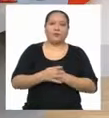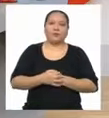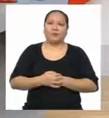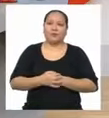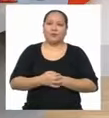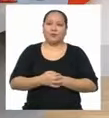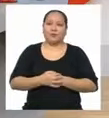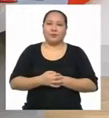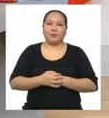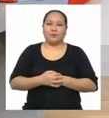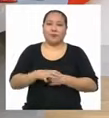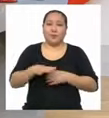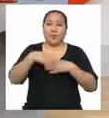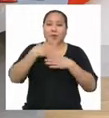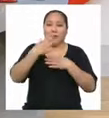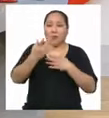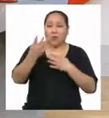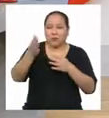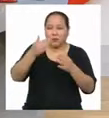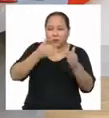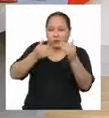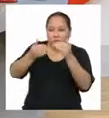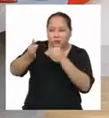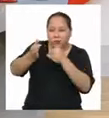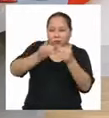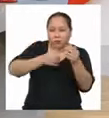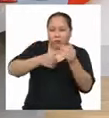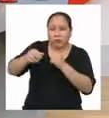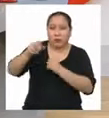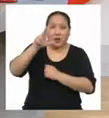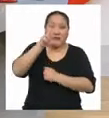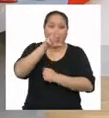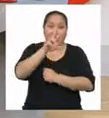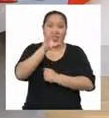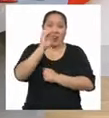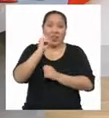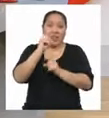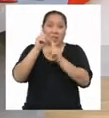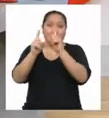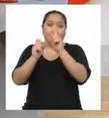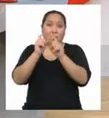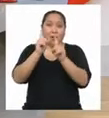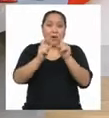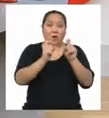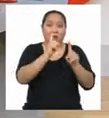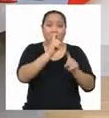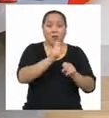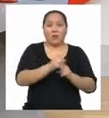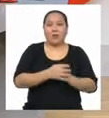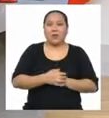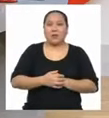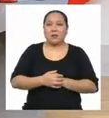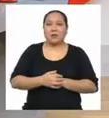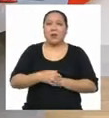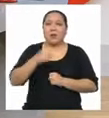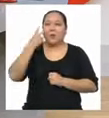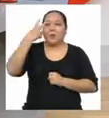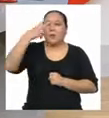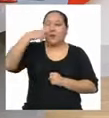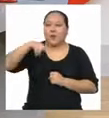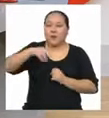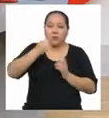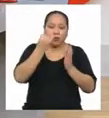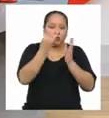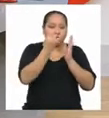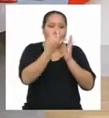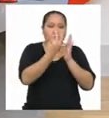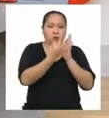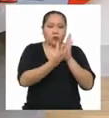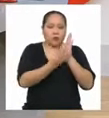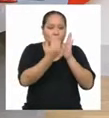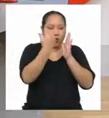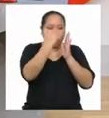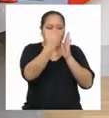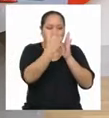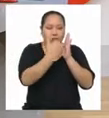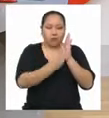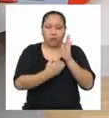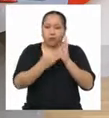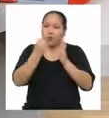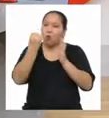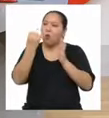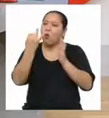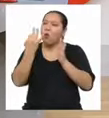Después de haber recolectado los 30 datos de la muestra Realizamos un conteo para cada